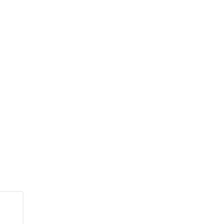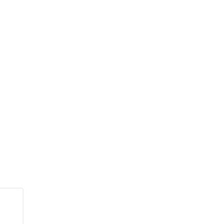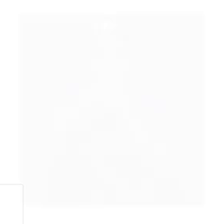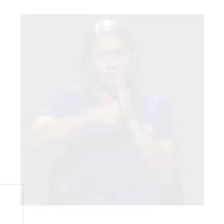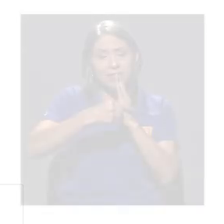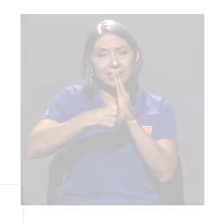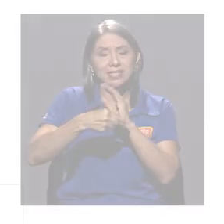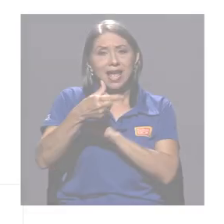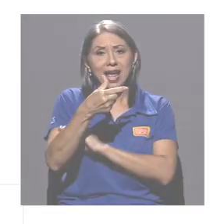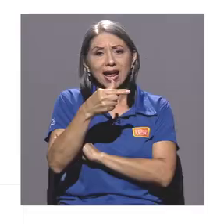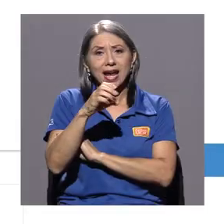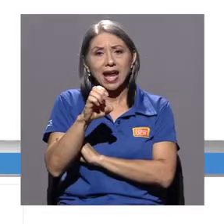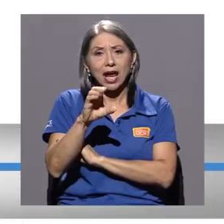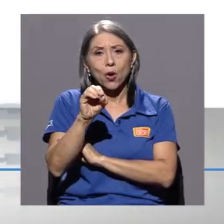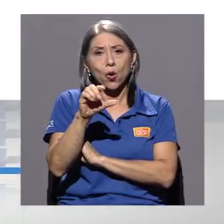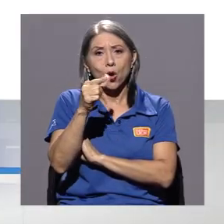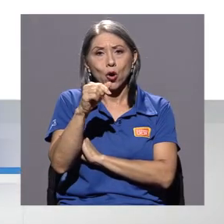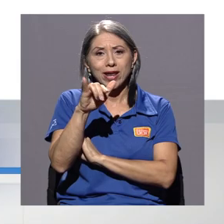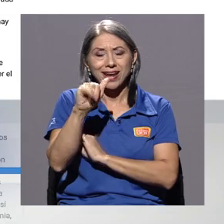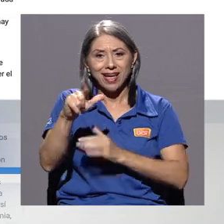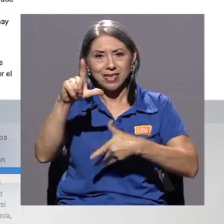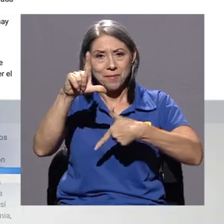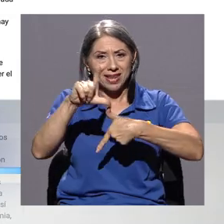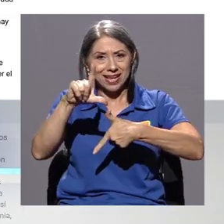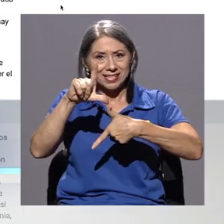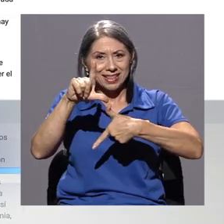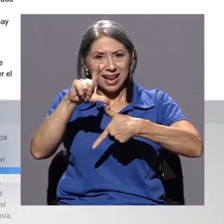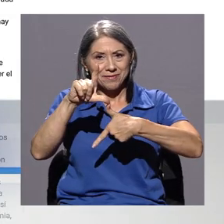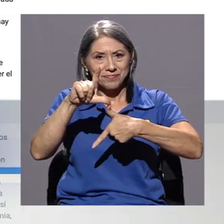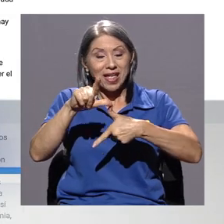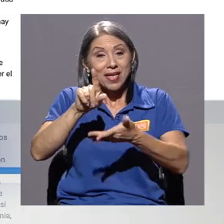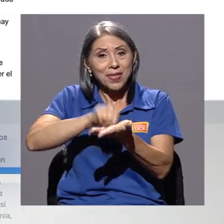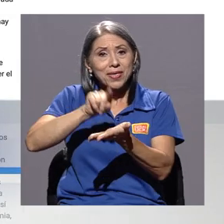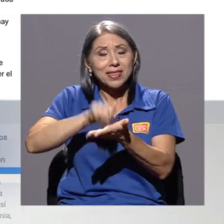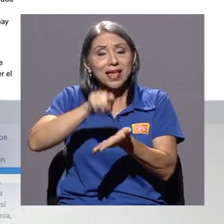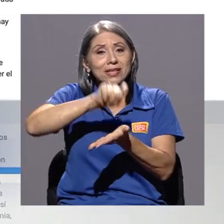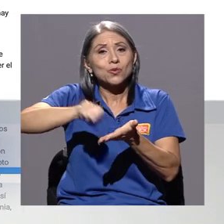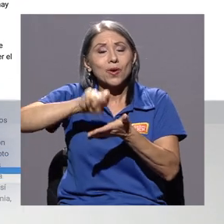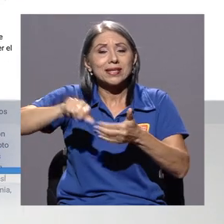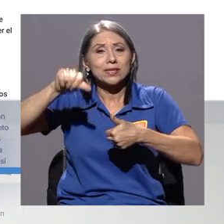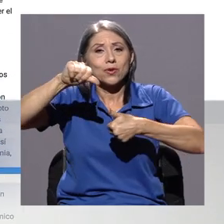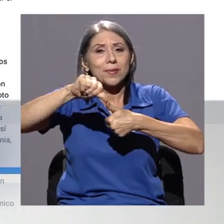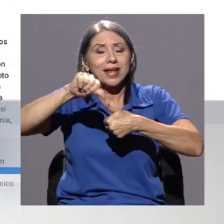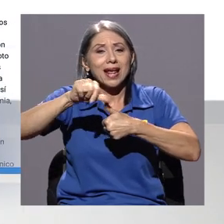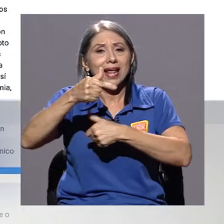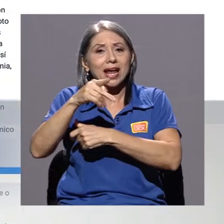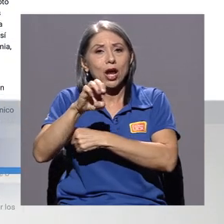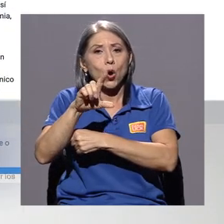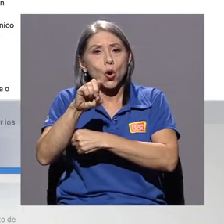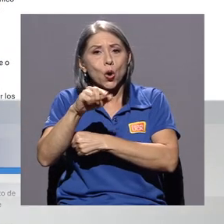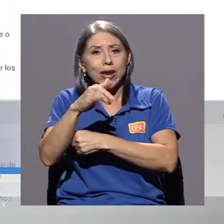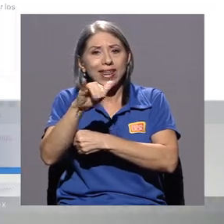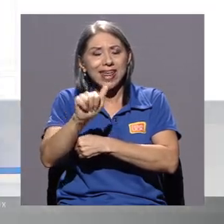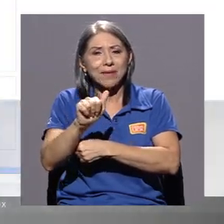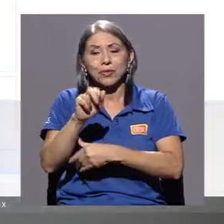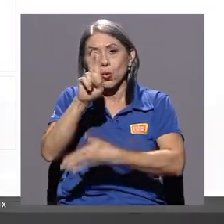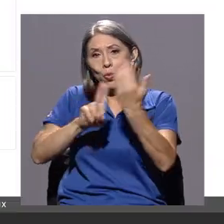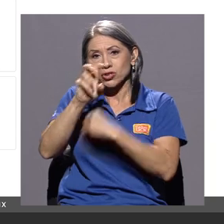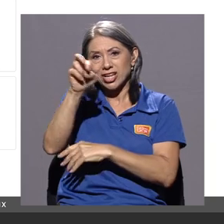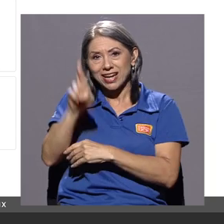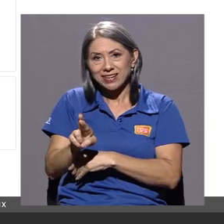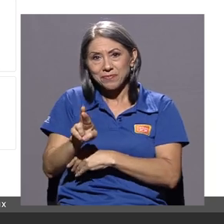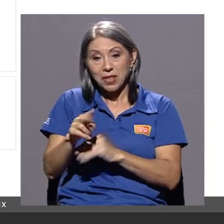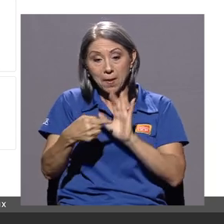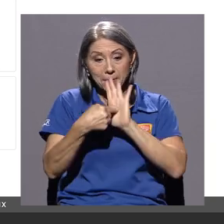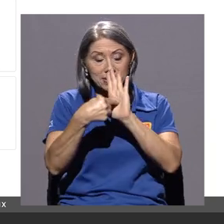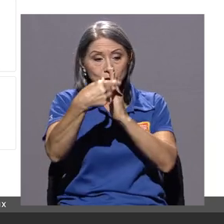La revista geológica de América Central, que edita la Escuela Centroamericana de Geología de la UCR, presentó